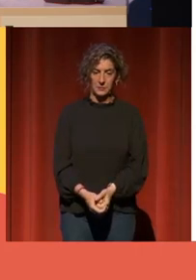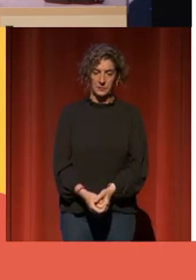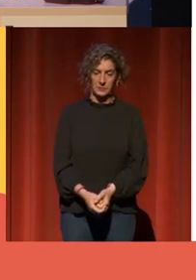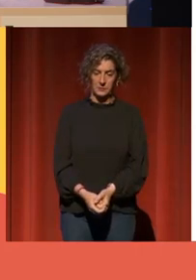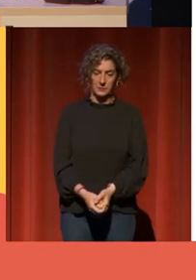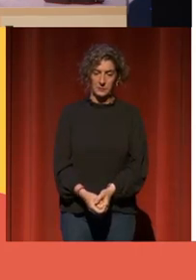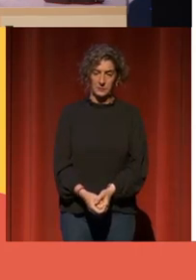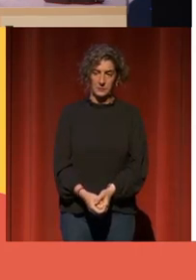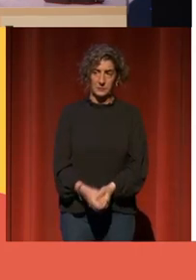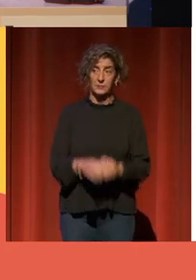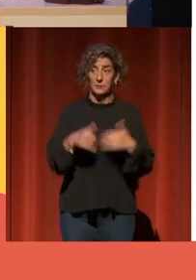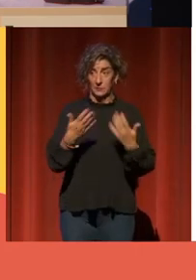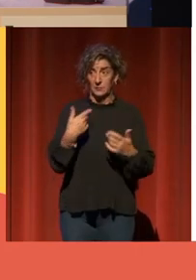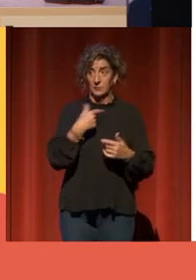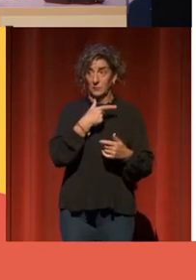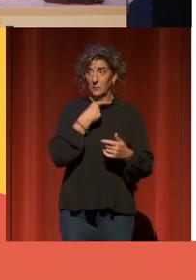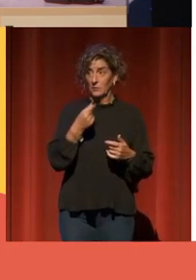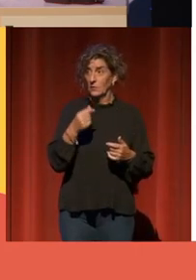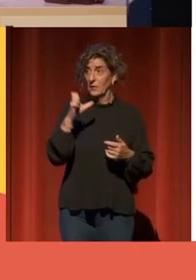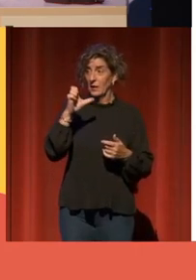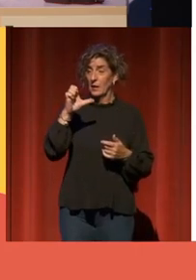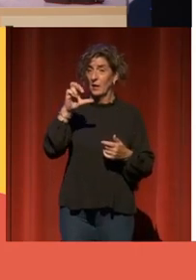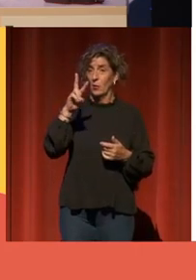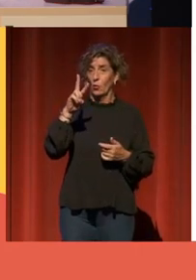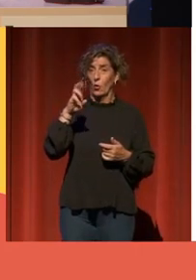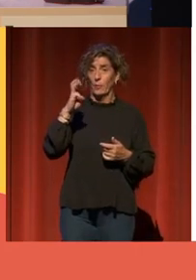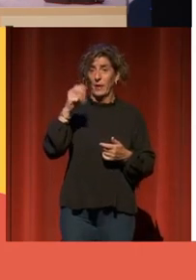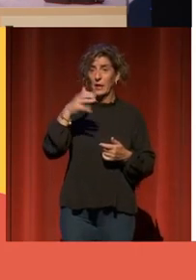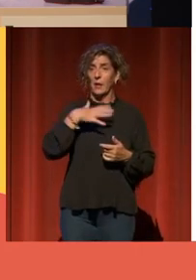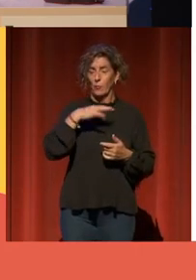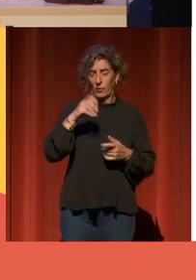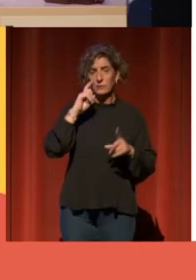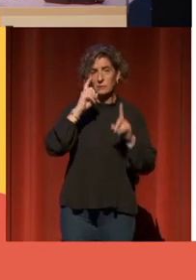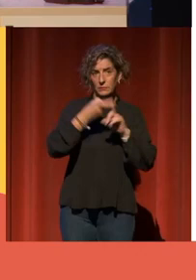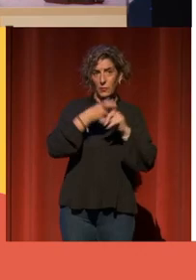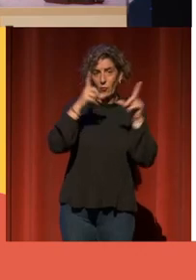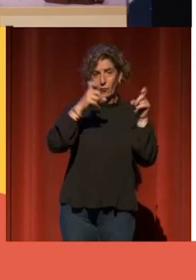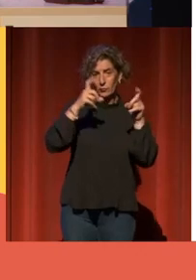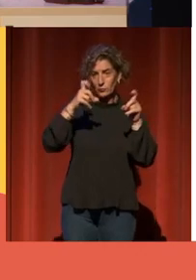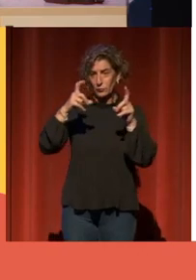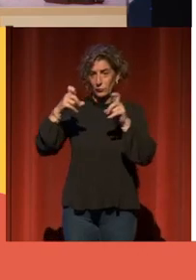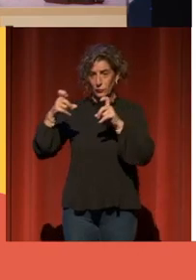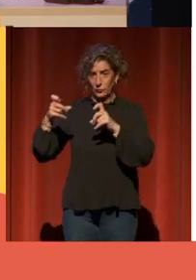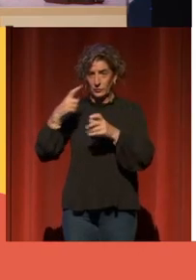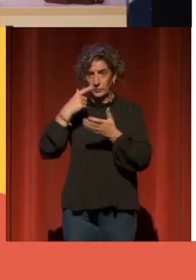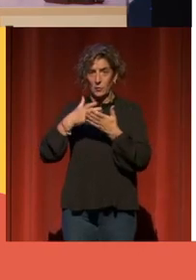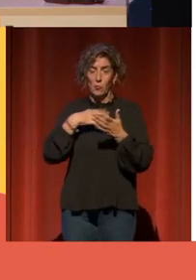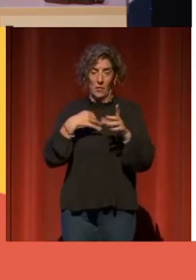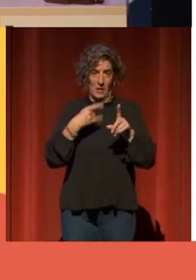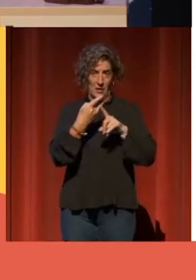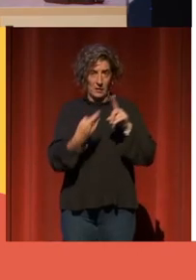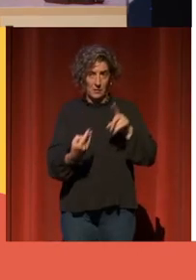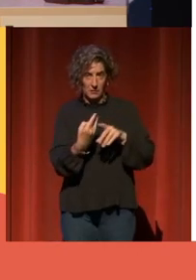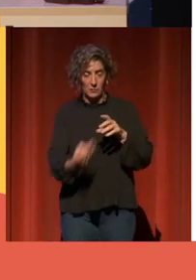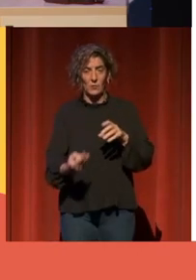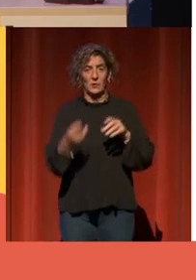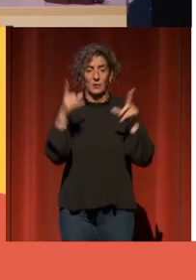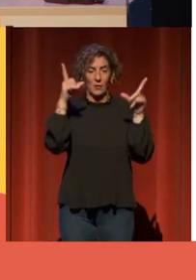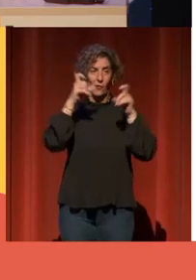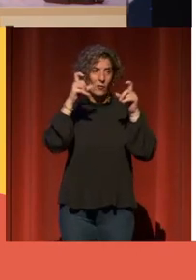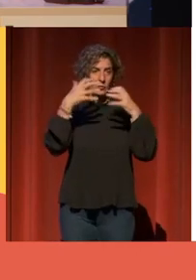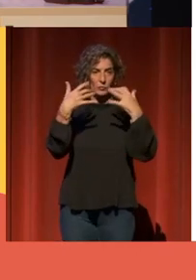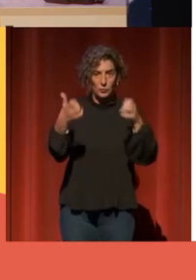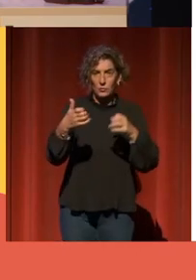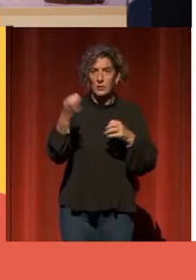También me gustaría decir que en Europeana podéis encontrar fotos que podéis descargaros para reutilizar, las de dominio público,